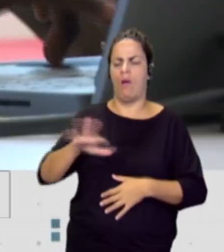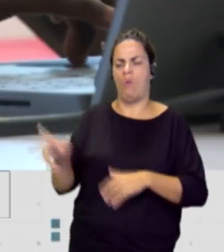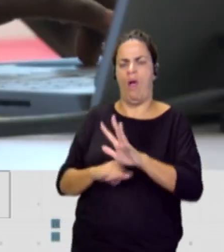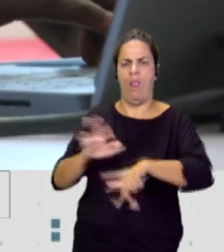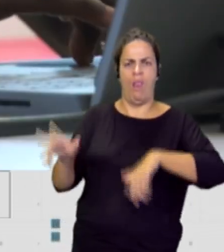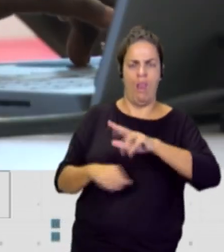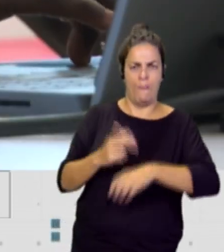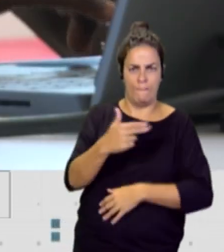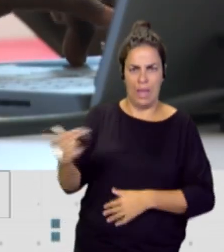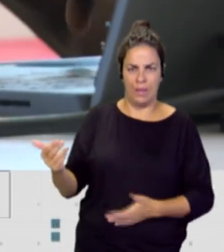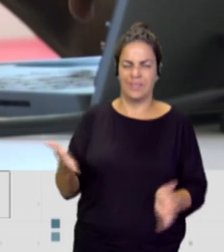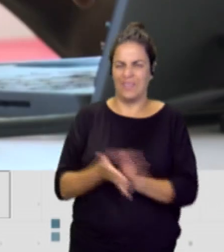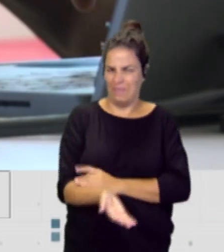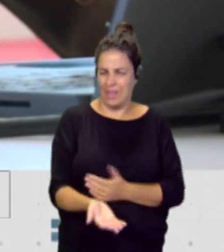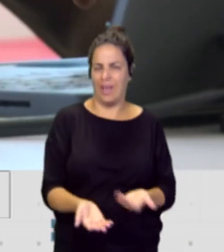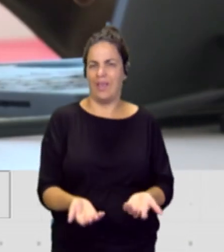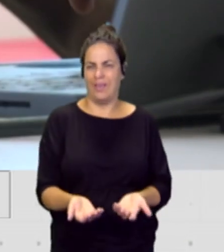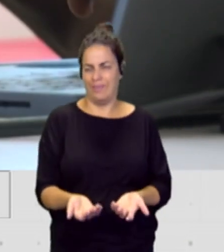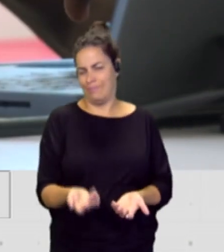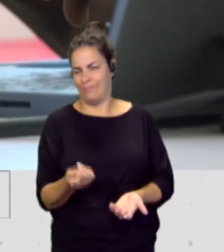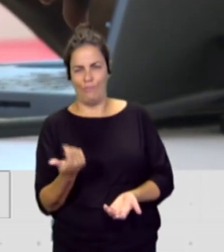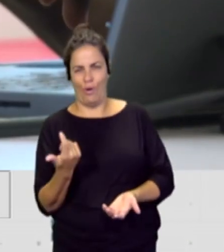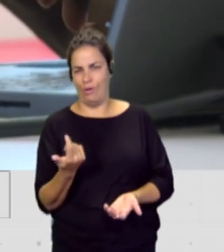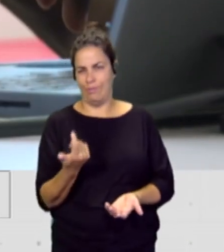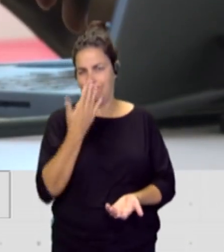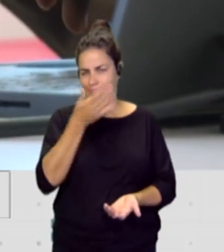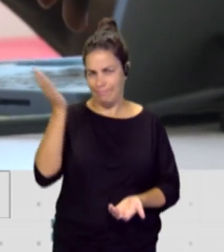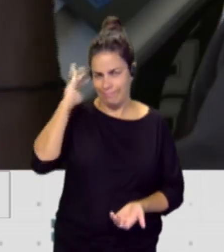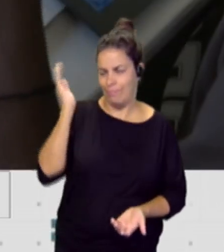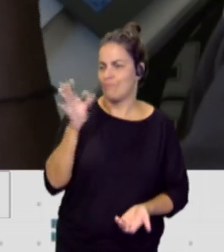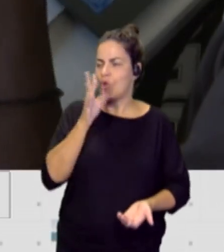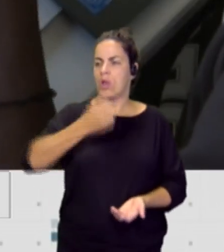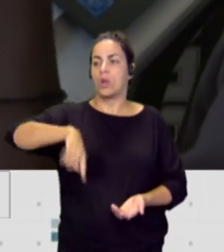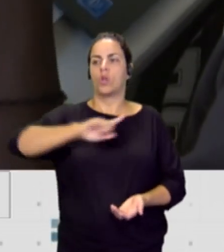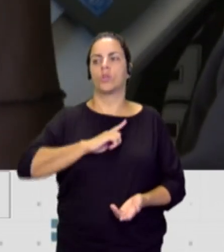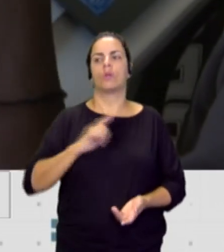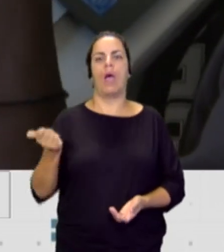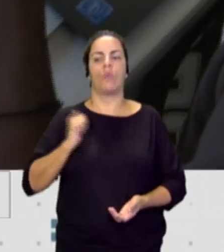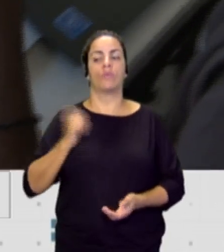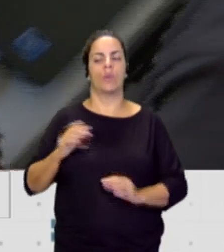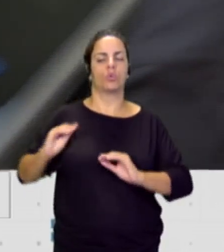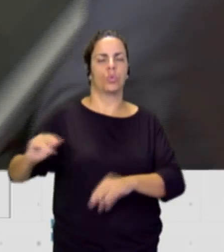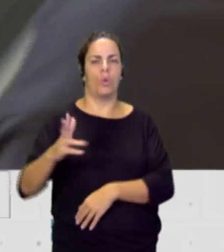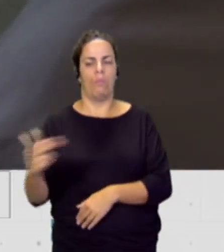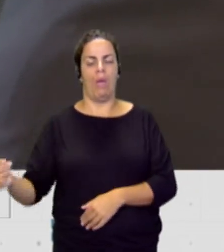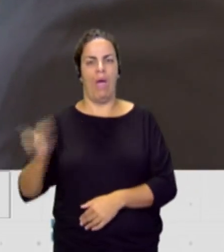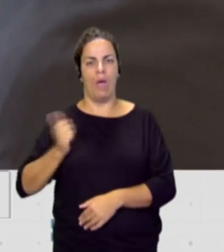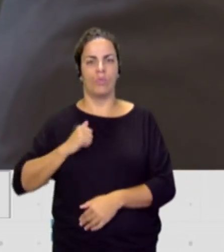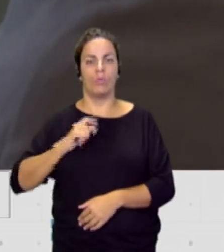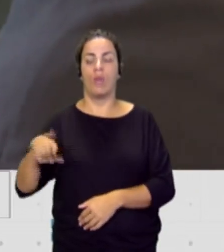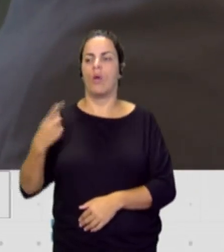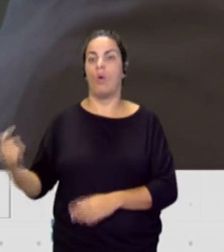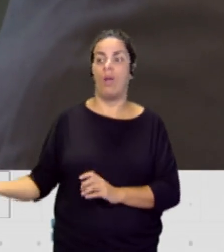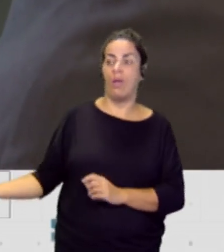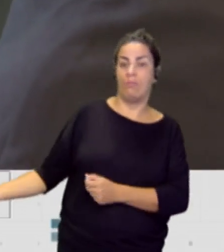cínico que nosotros, que somos quienes estamos aprovechándonos del banco pesquero, después les pongamos cortapisas